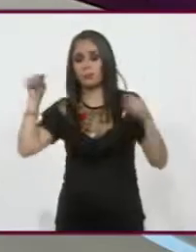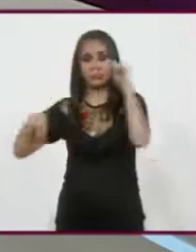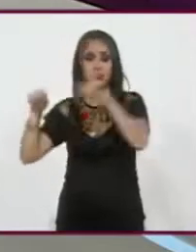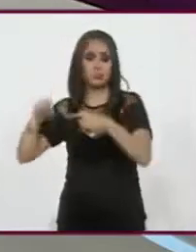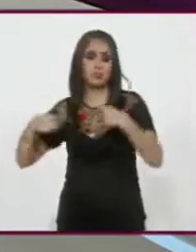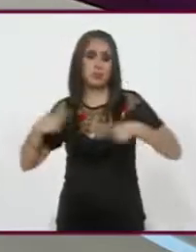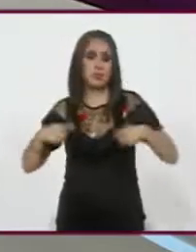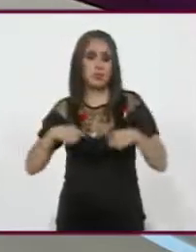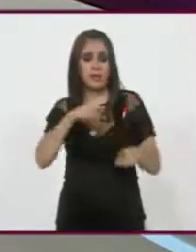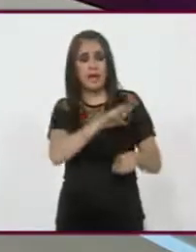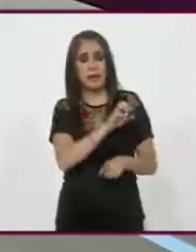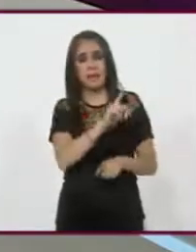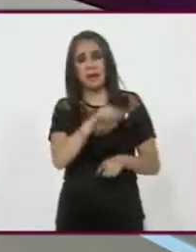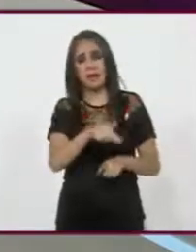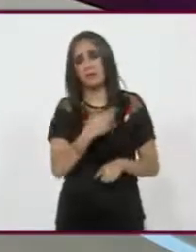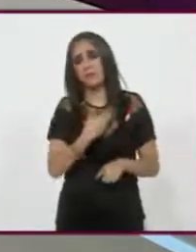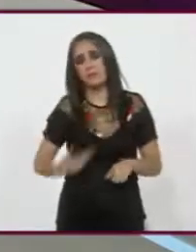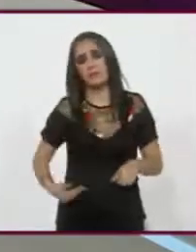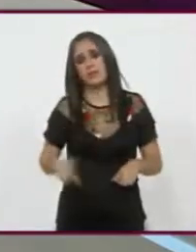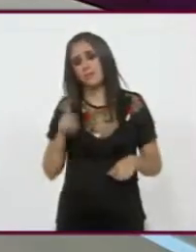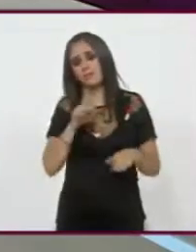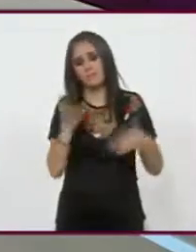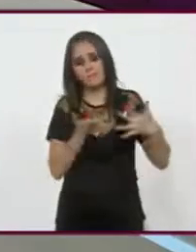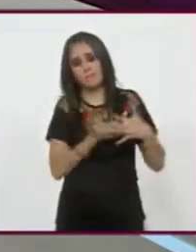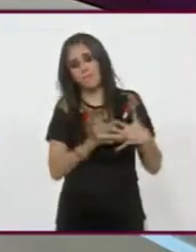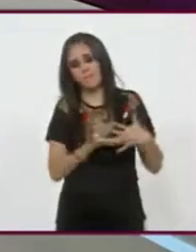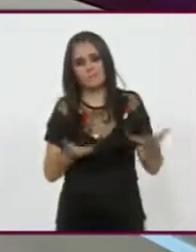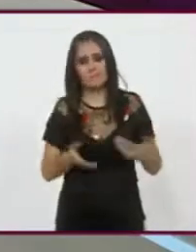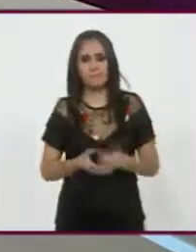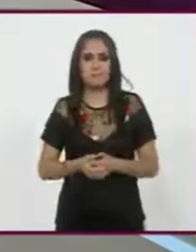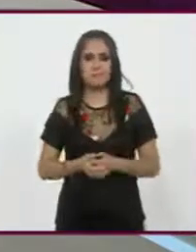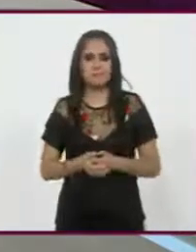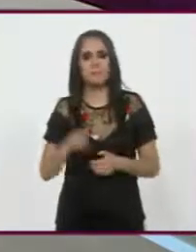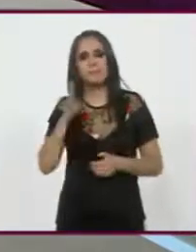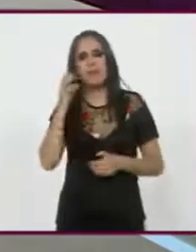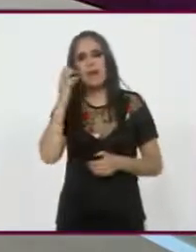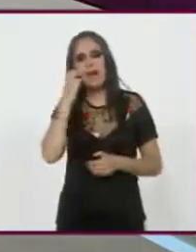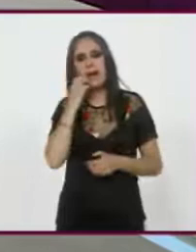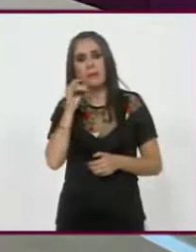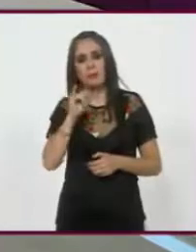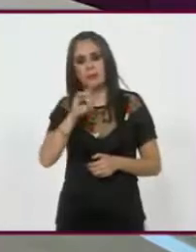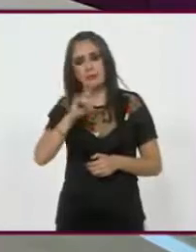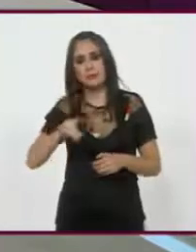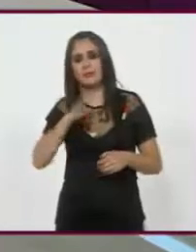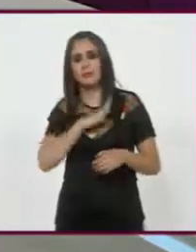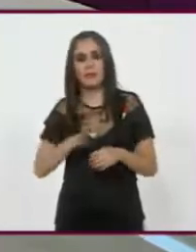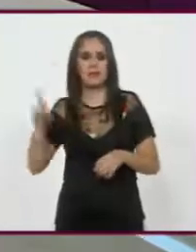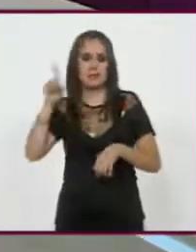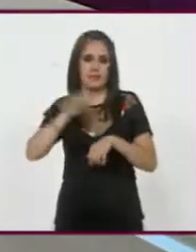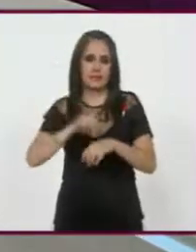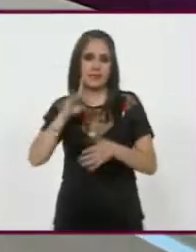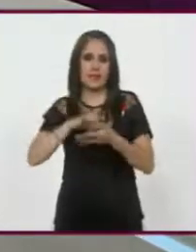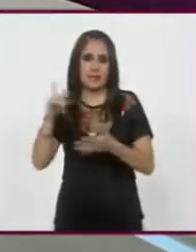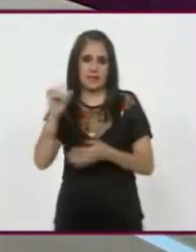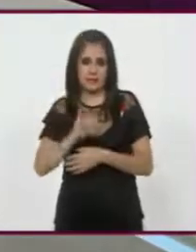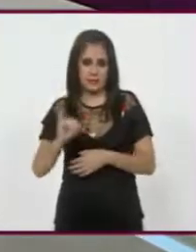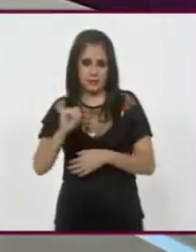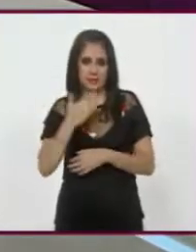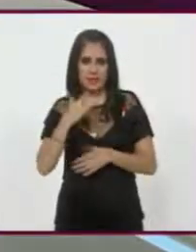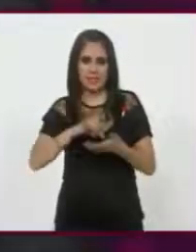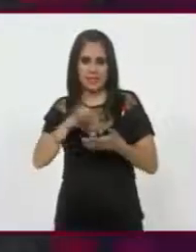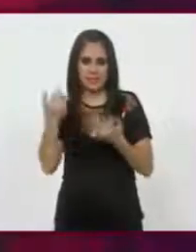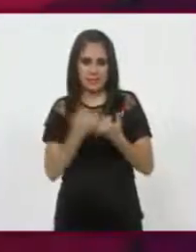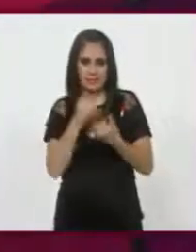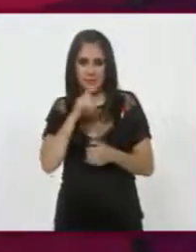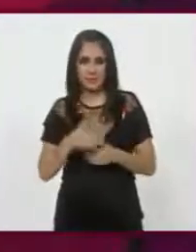está en medio. Él está en 30 saltos, casi 40. Paco Buntis, que tengas un buen jueves. Igualmente.